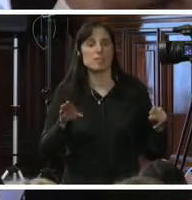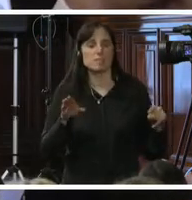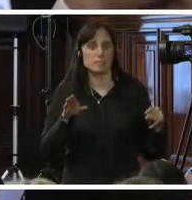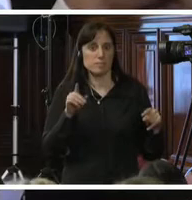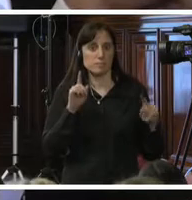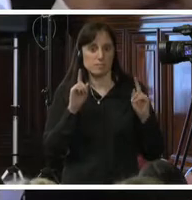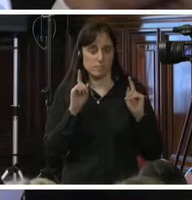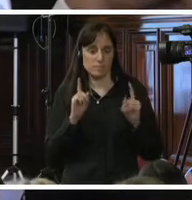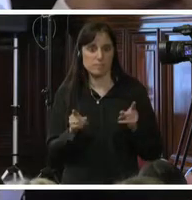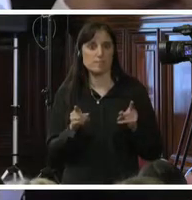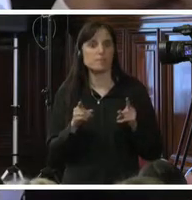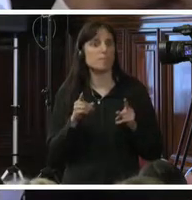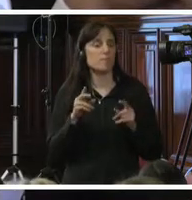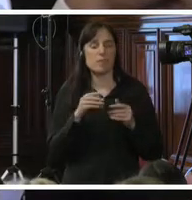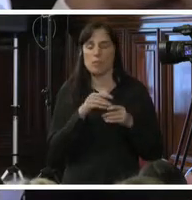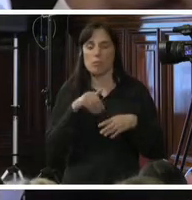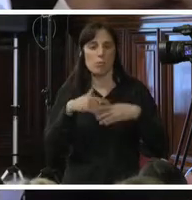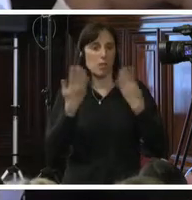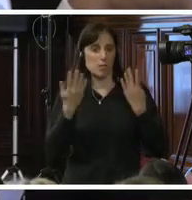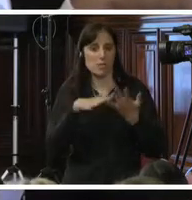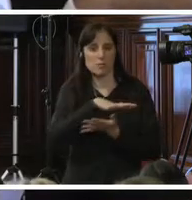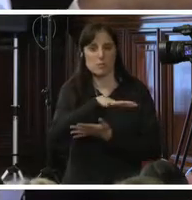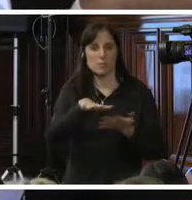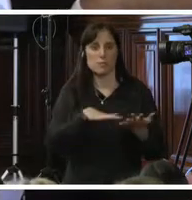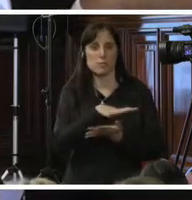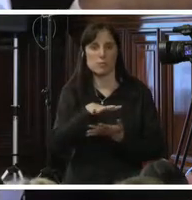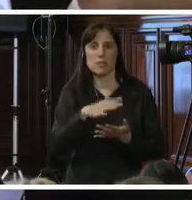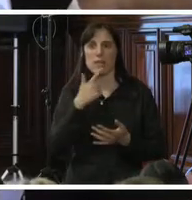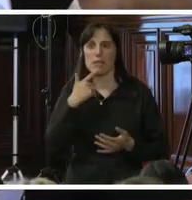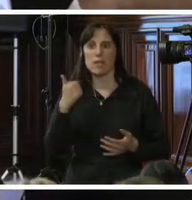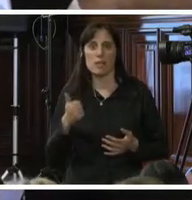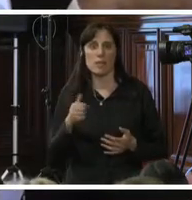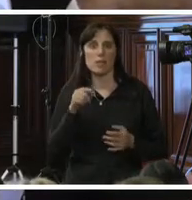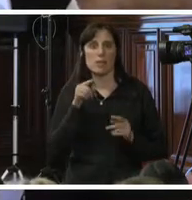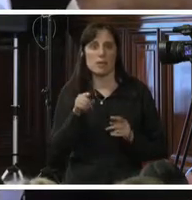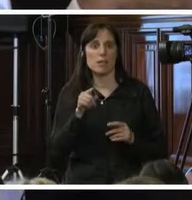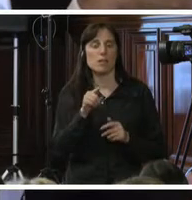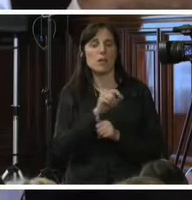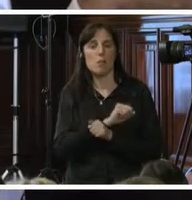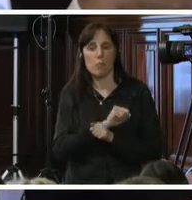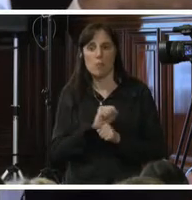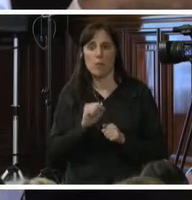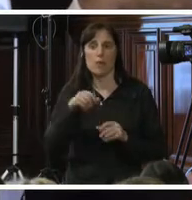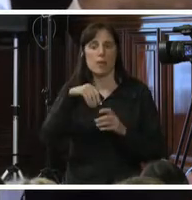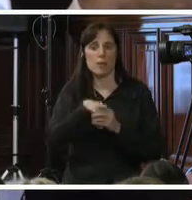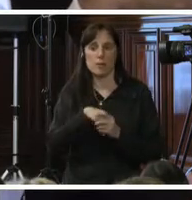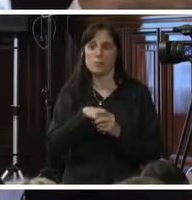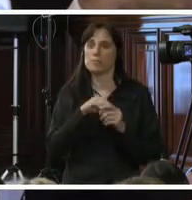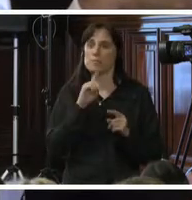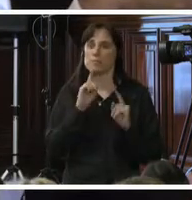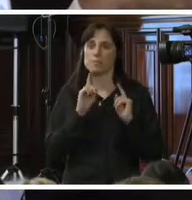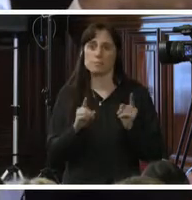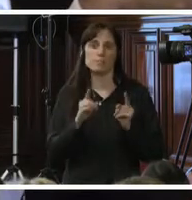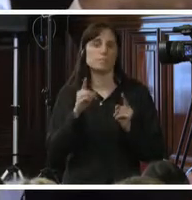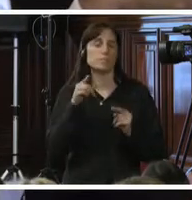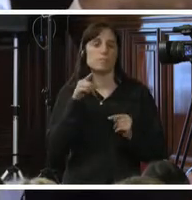enfoque de género, con el objetivo de hacer frente a cuestiones concretas. Un ejemplo está en el reconocer e intervenir en la práctica aquellos constructos